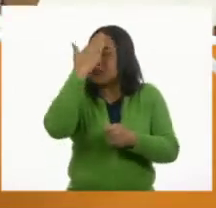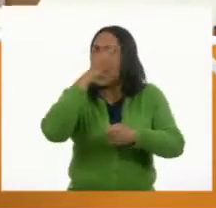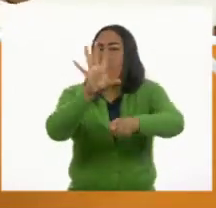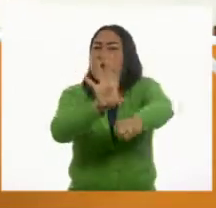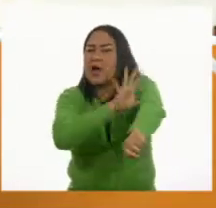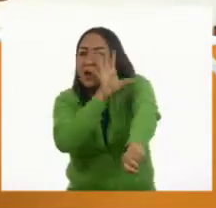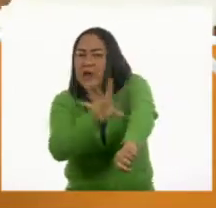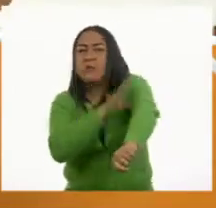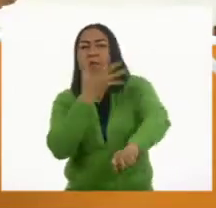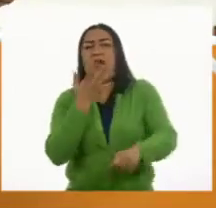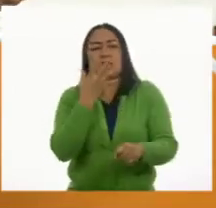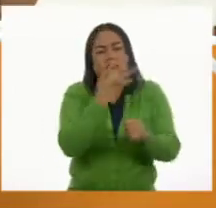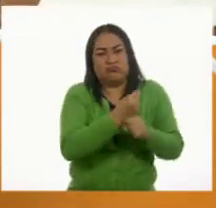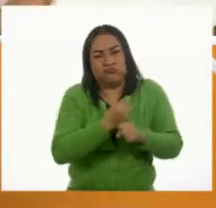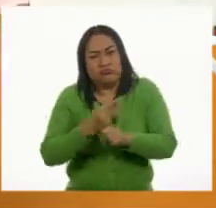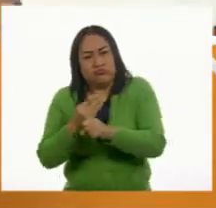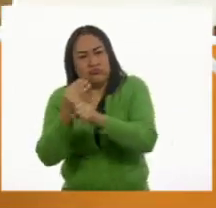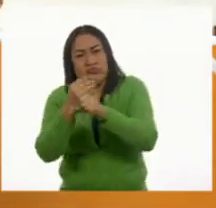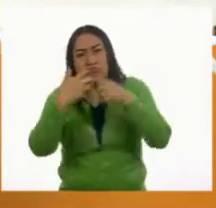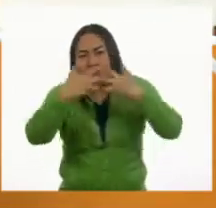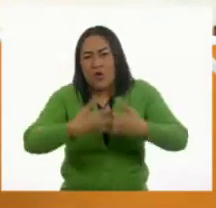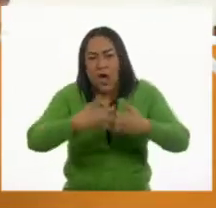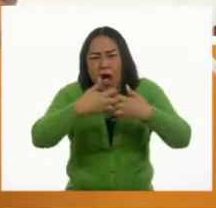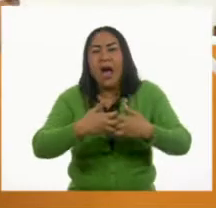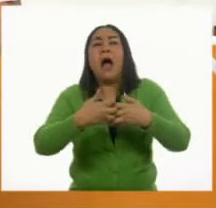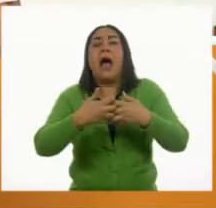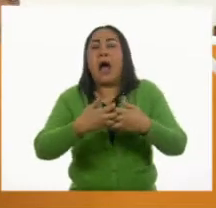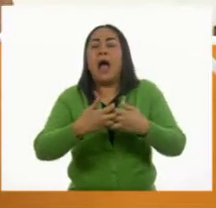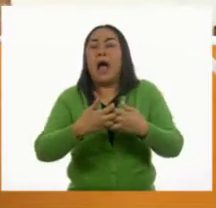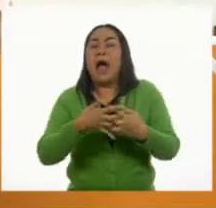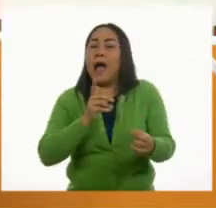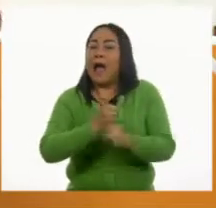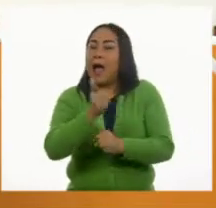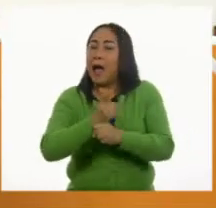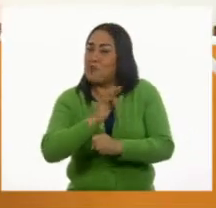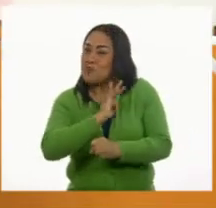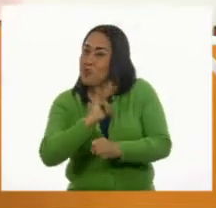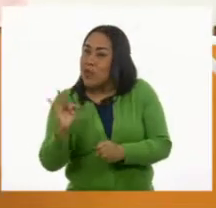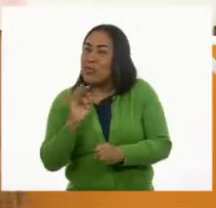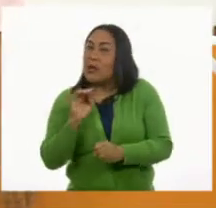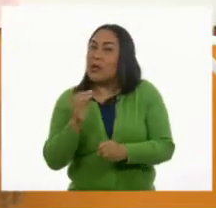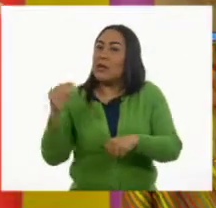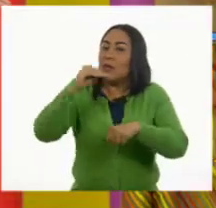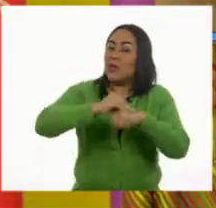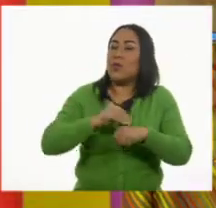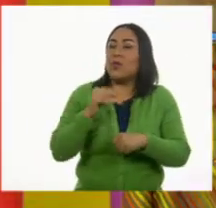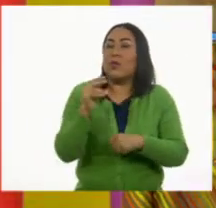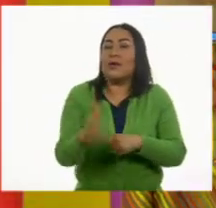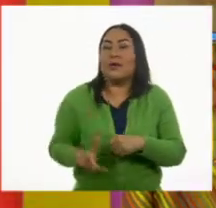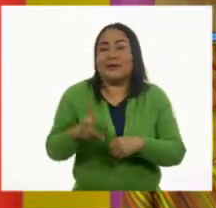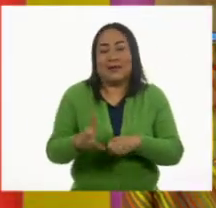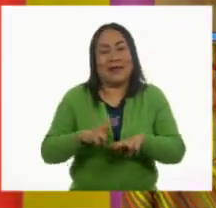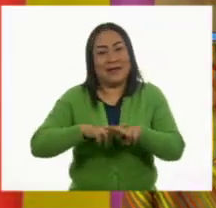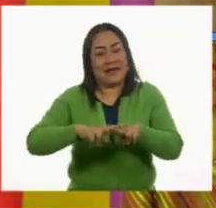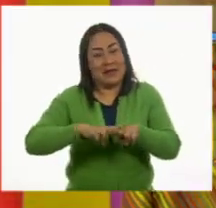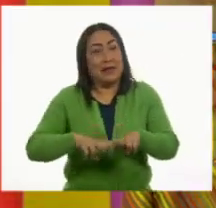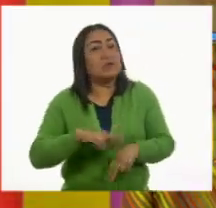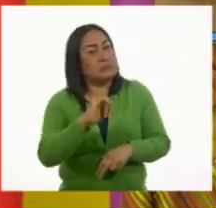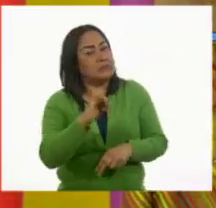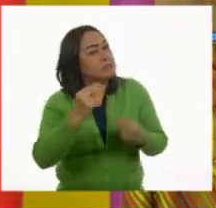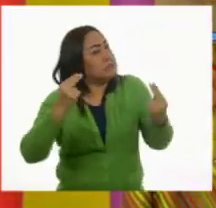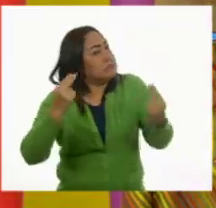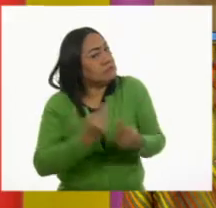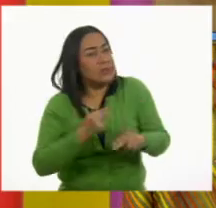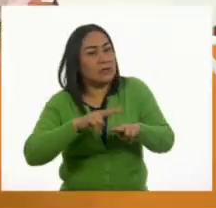mecánica, podemos hacer que funcionen muchos aparatos, entre ellos el ferrocarril. Y se hizo necesario porque había que recorrer grandes